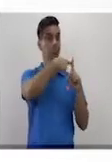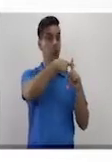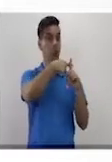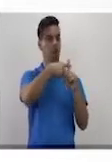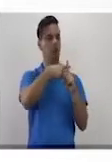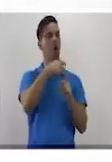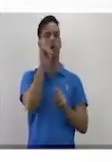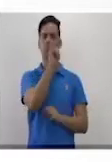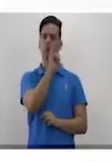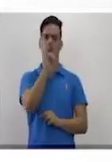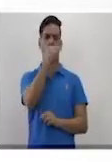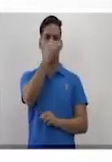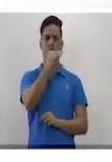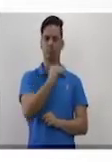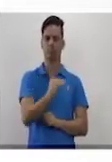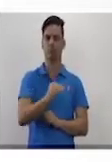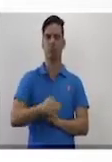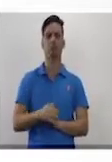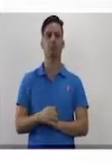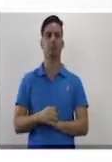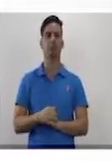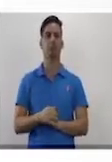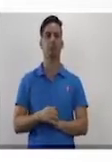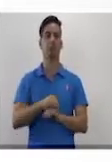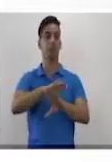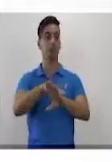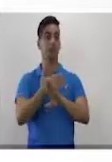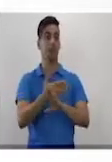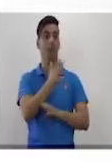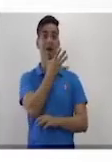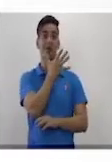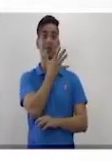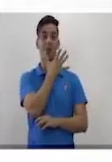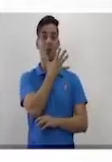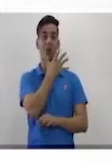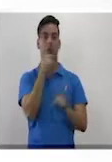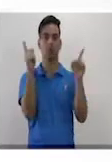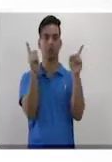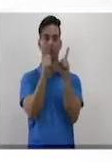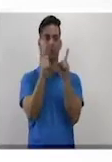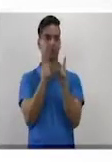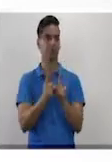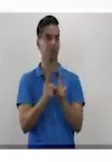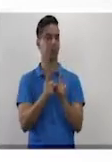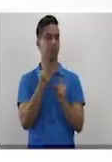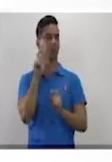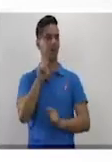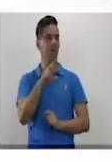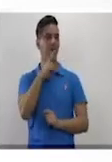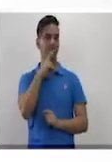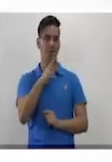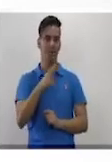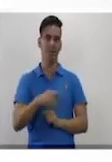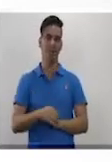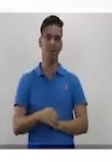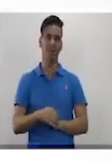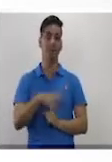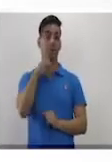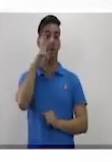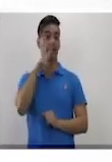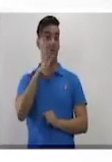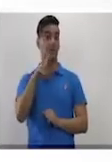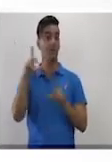igual. Luego, reducen los términos semejantes y pueden obtener la respuesta. Fíjense que en su lámina le aparecen los